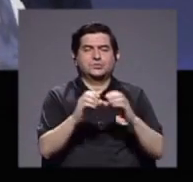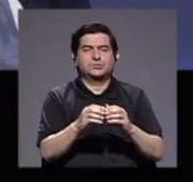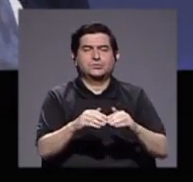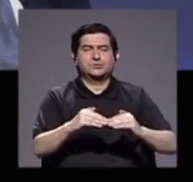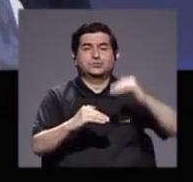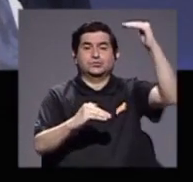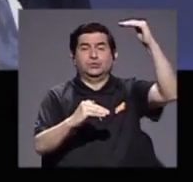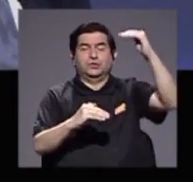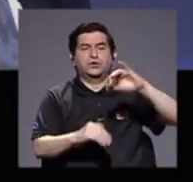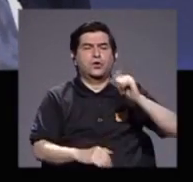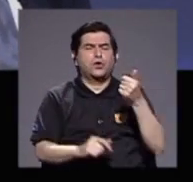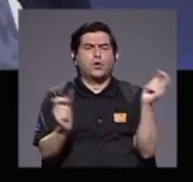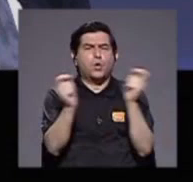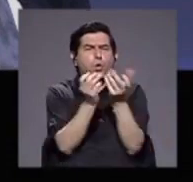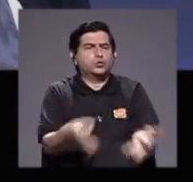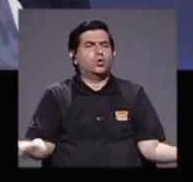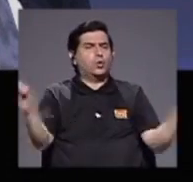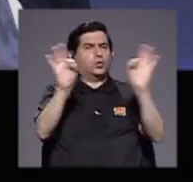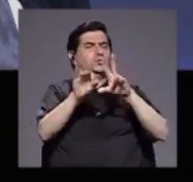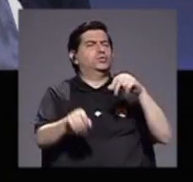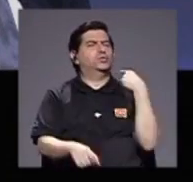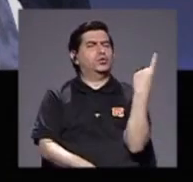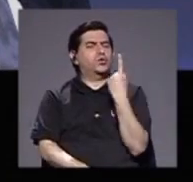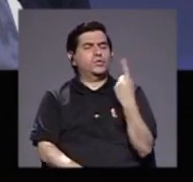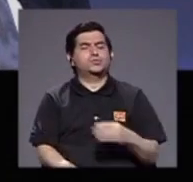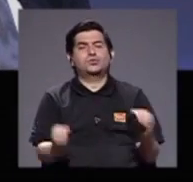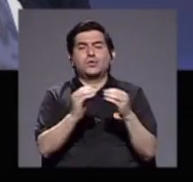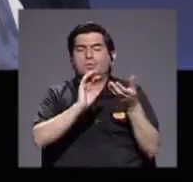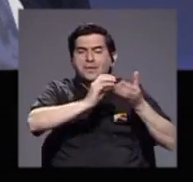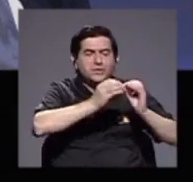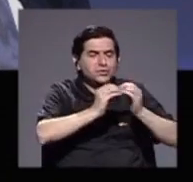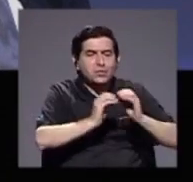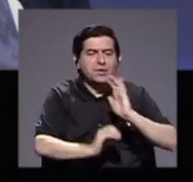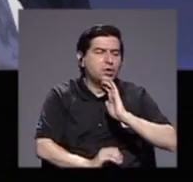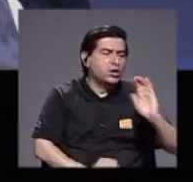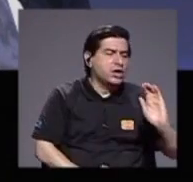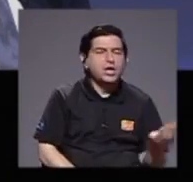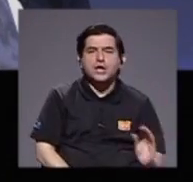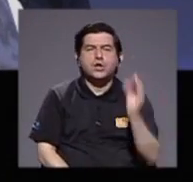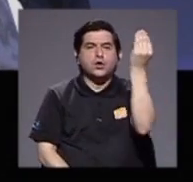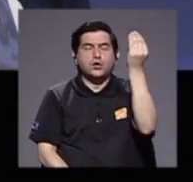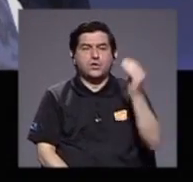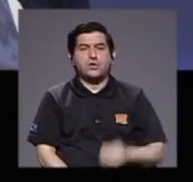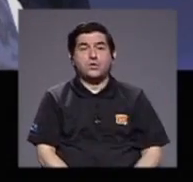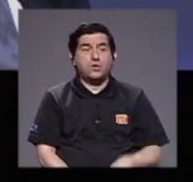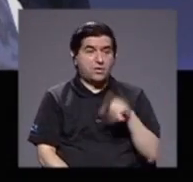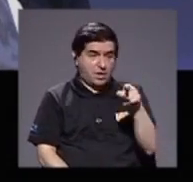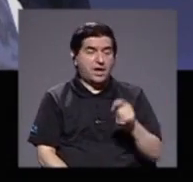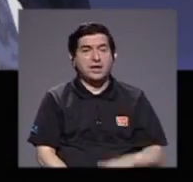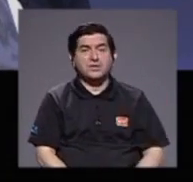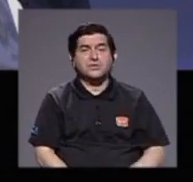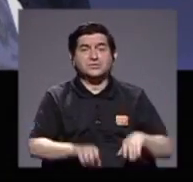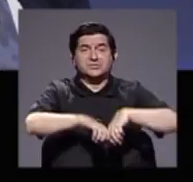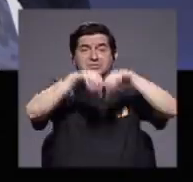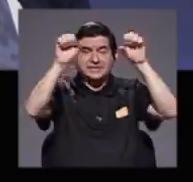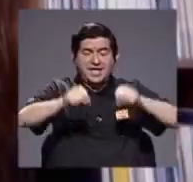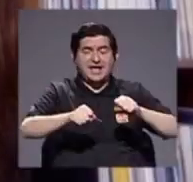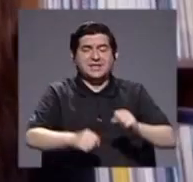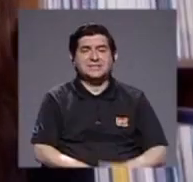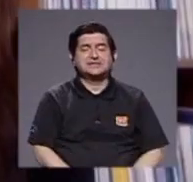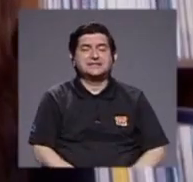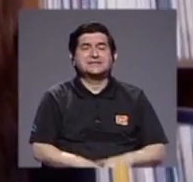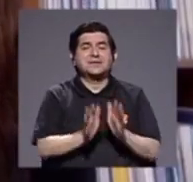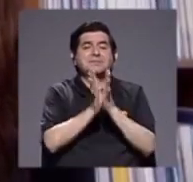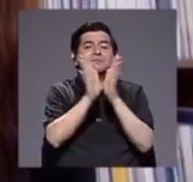pero y además otro dato importante es que no solamente son más niños o jóvenes, sino que además asisten al sistema público, no asisten al